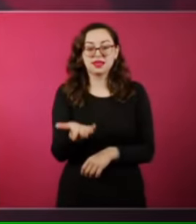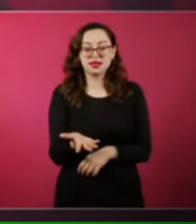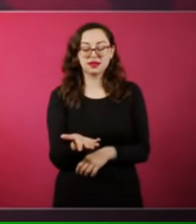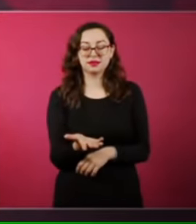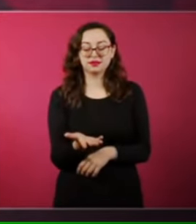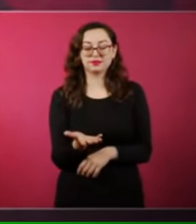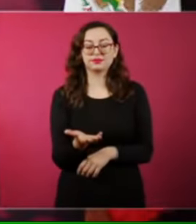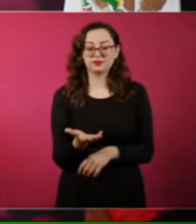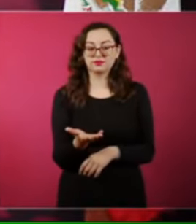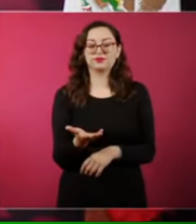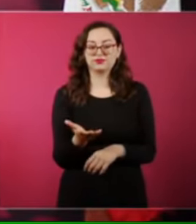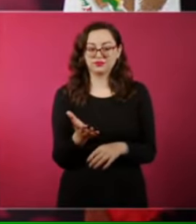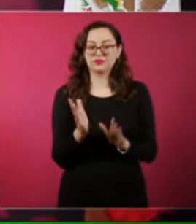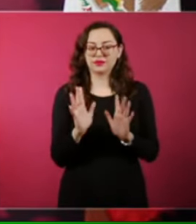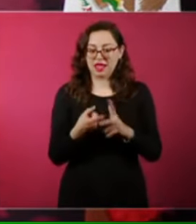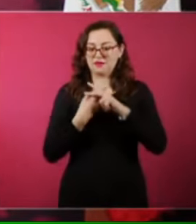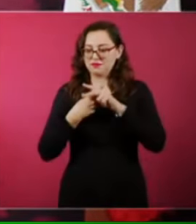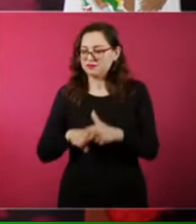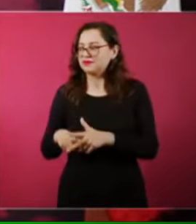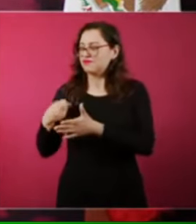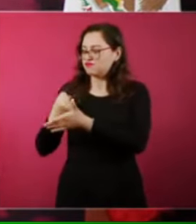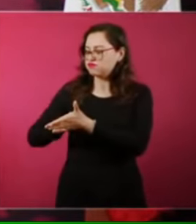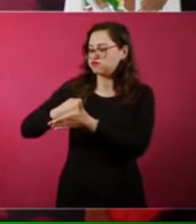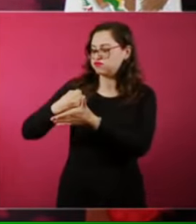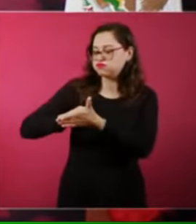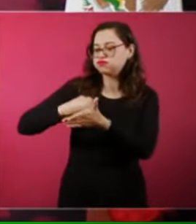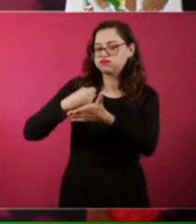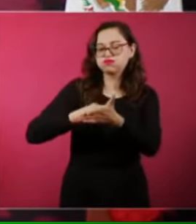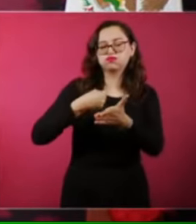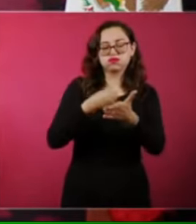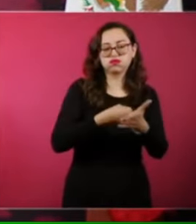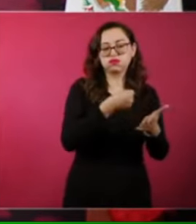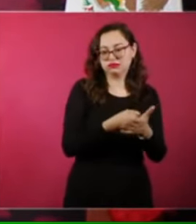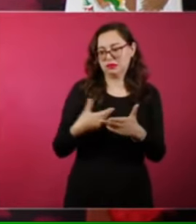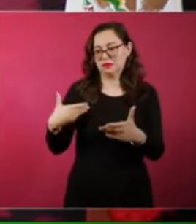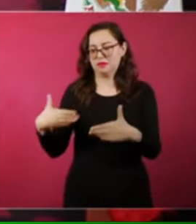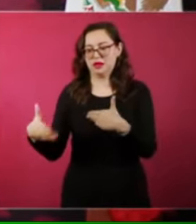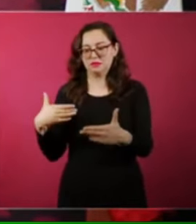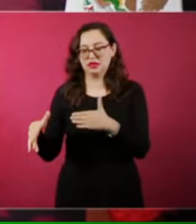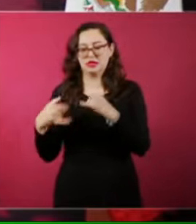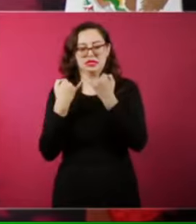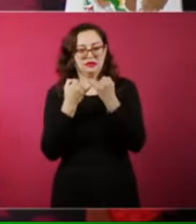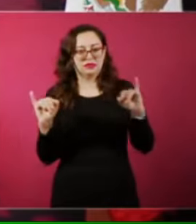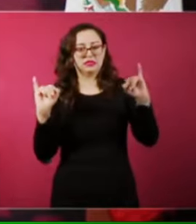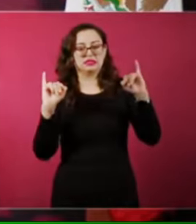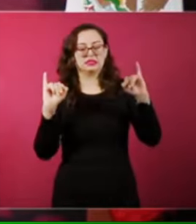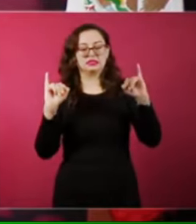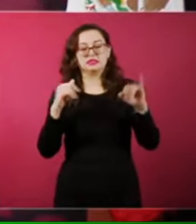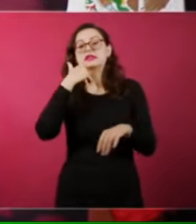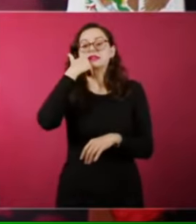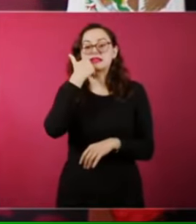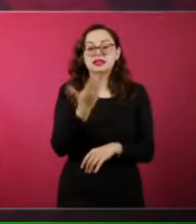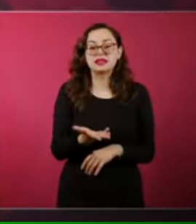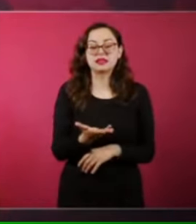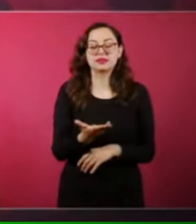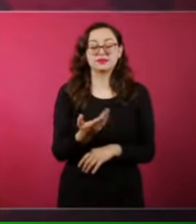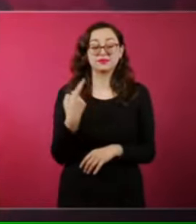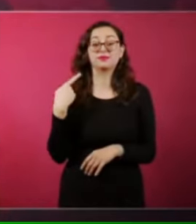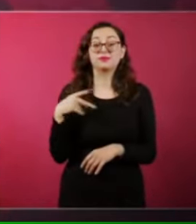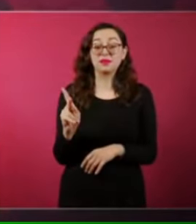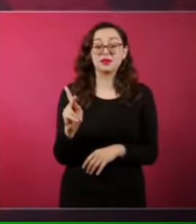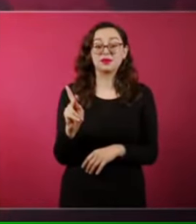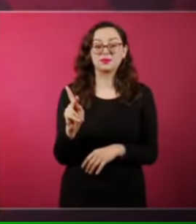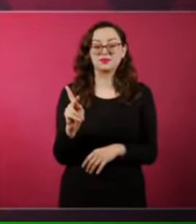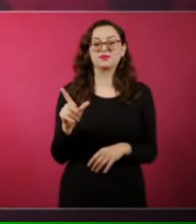Y ya había una lucha también legítima de los panameños para lograr su independencia, pero fue impulsada por